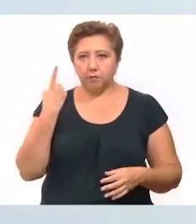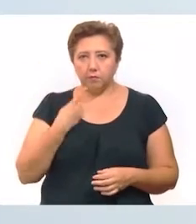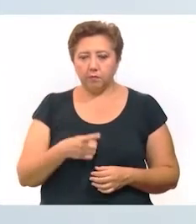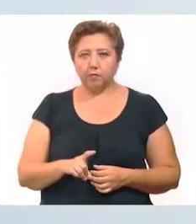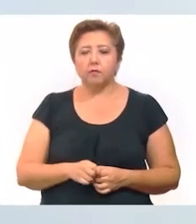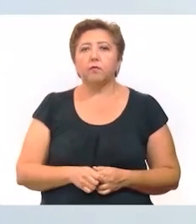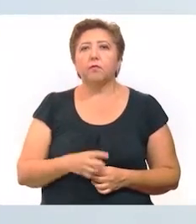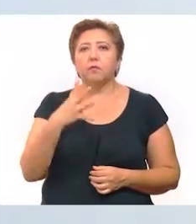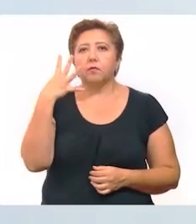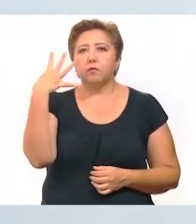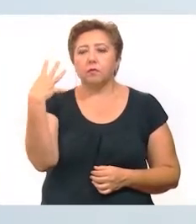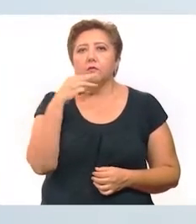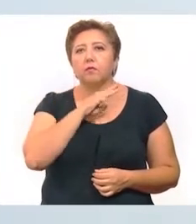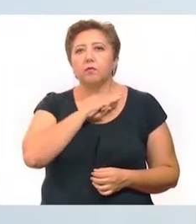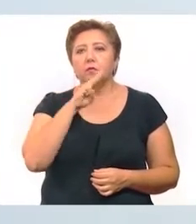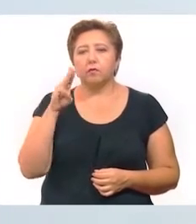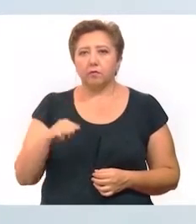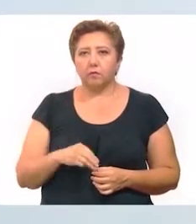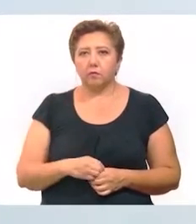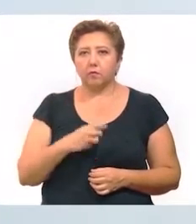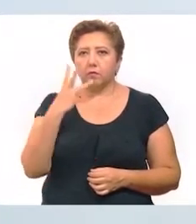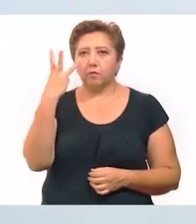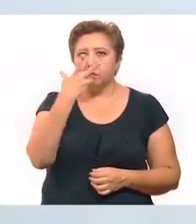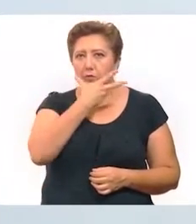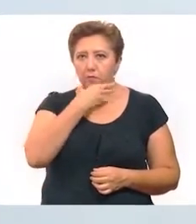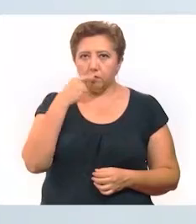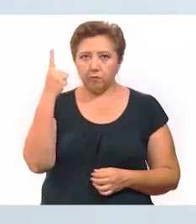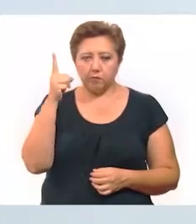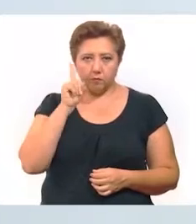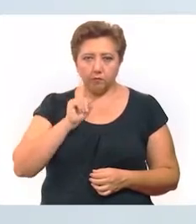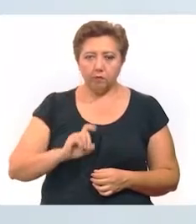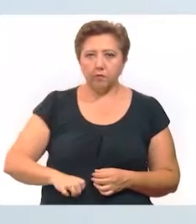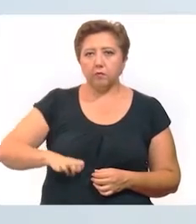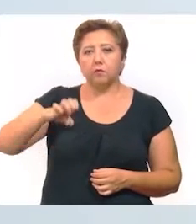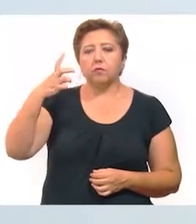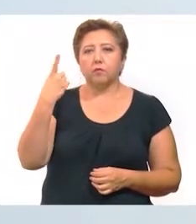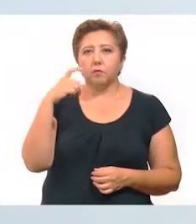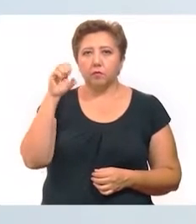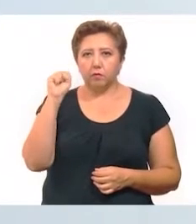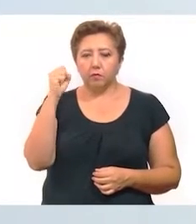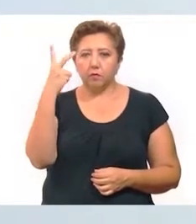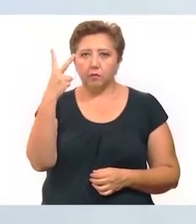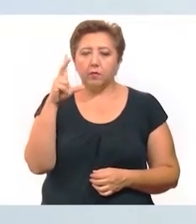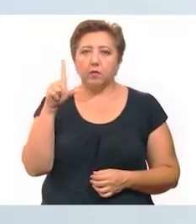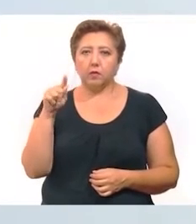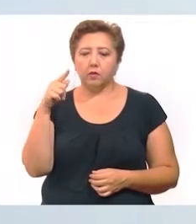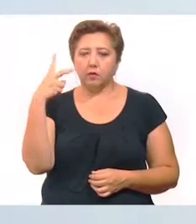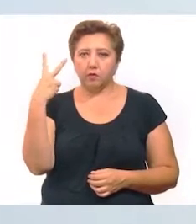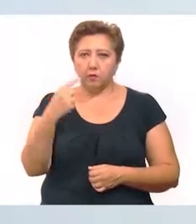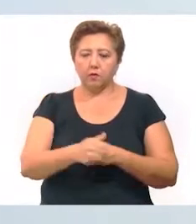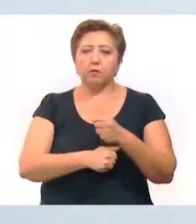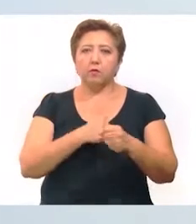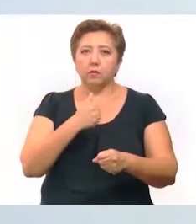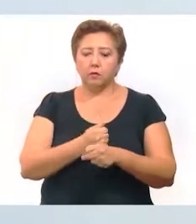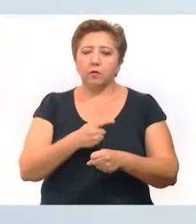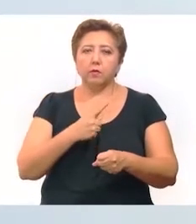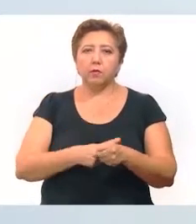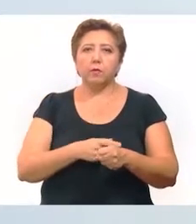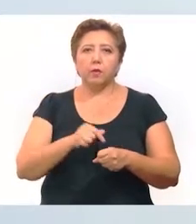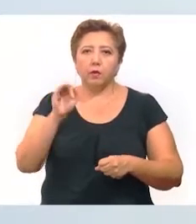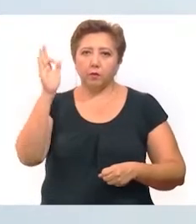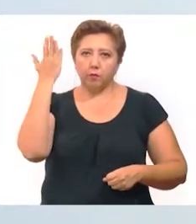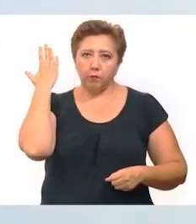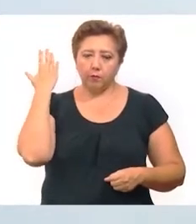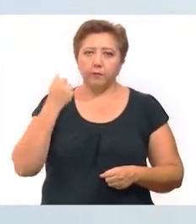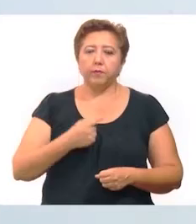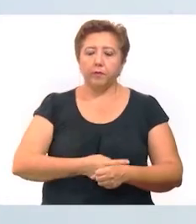informamos de cuatro fallecimientos. Son tres hombres y una mujer de un rango de edad de 62 a 72 años. Sus principales